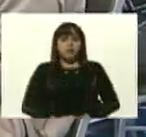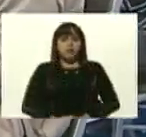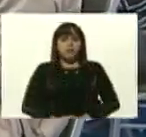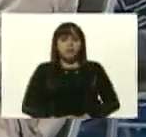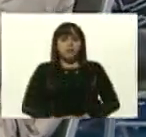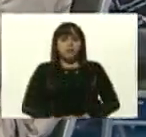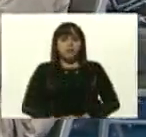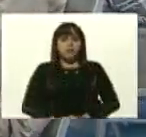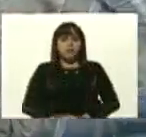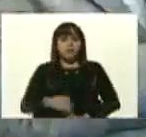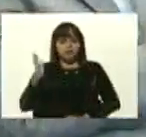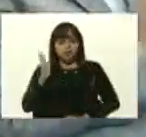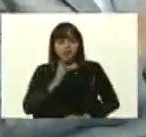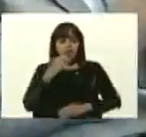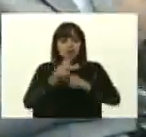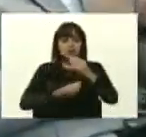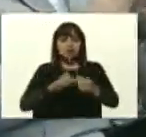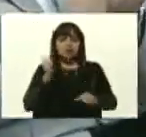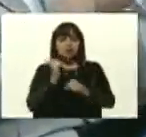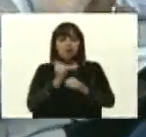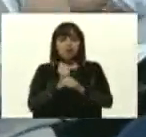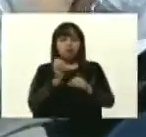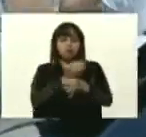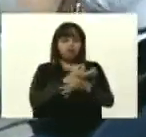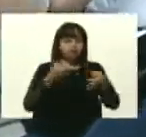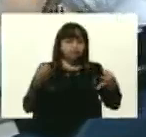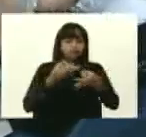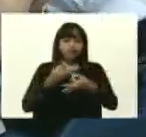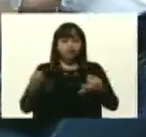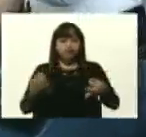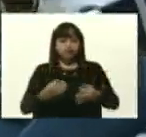que vienen haciendo un trabajo extraordinario.